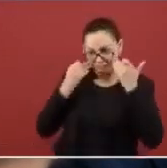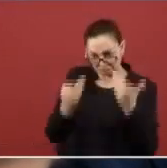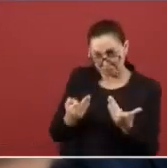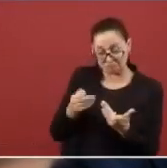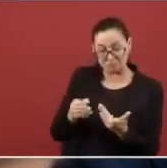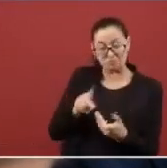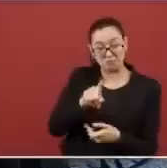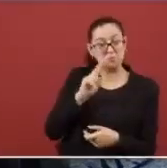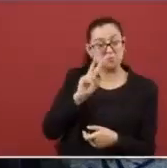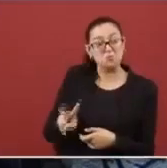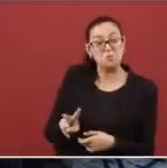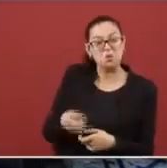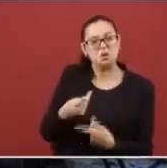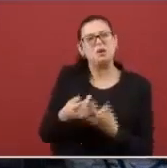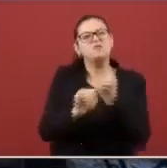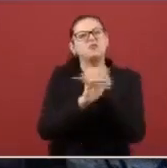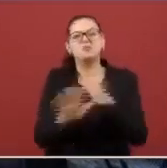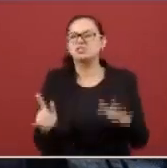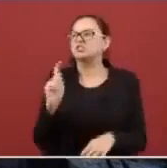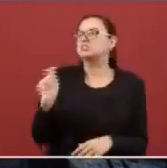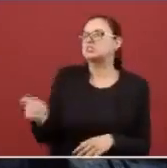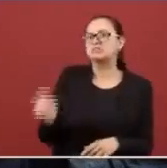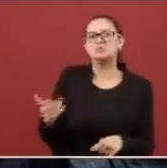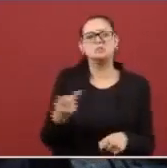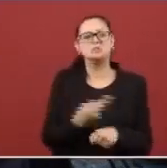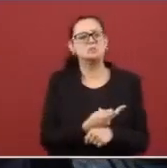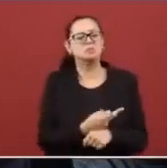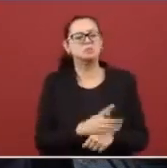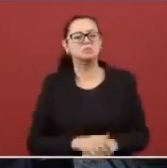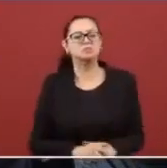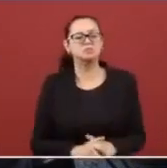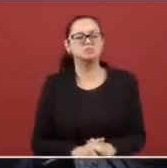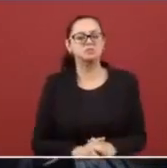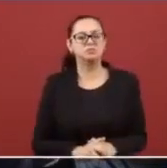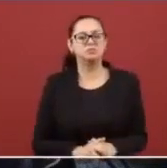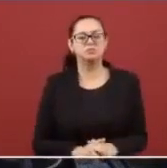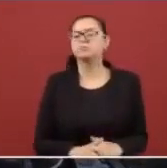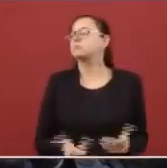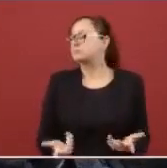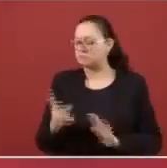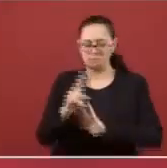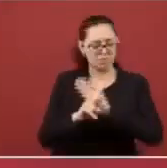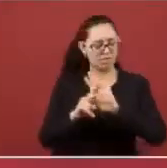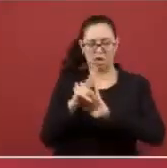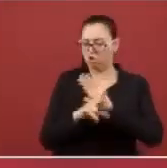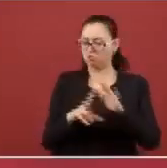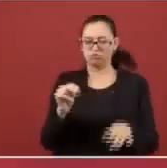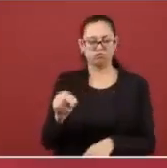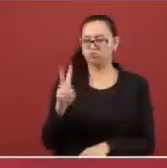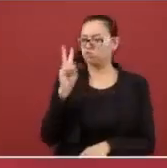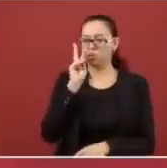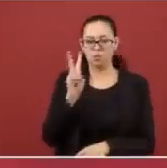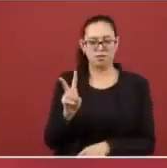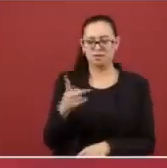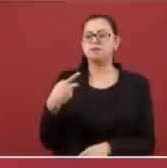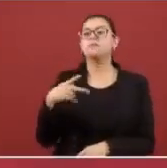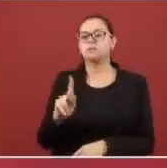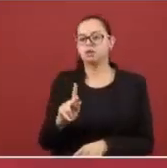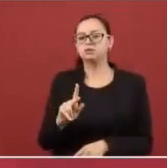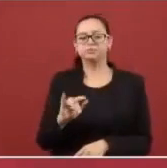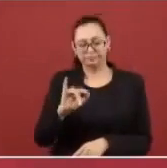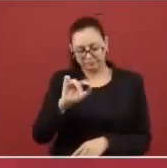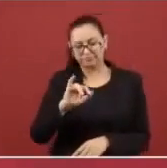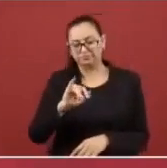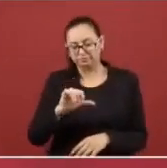la información que tiene hasta el momento respecto a este acontecimiento que graban los sicarios? Pero sí se comentó en la reunión